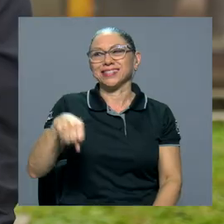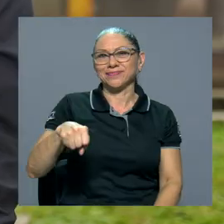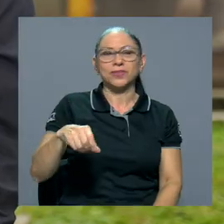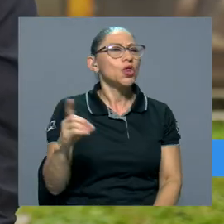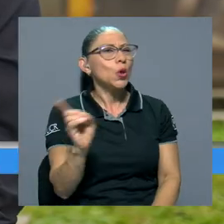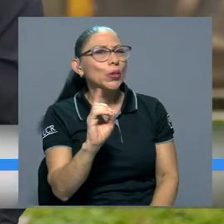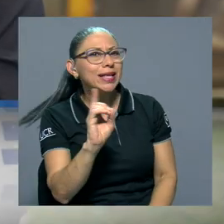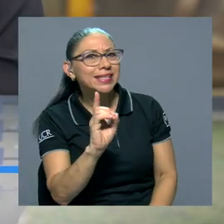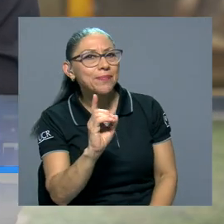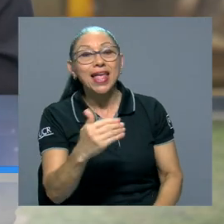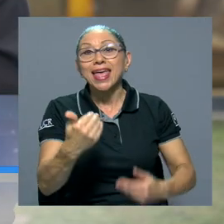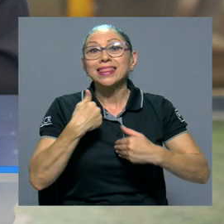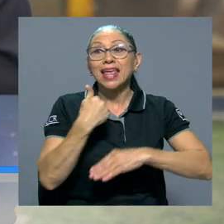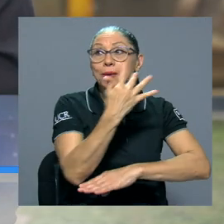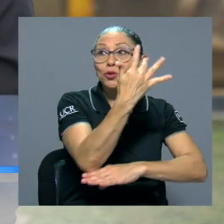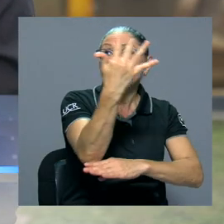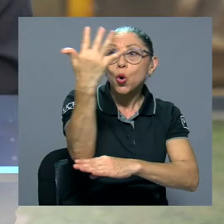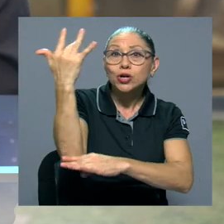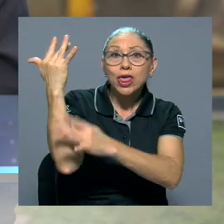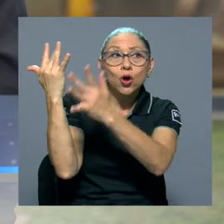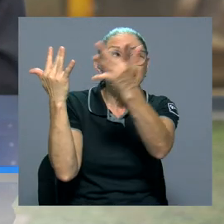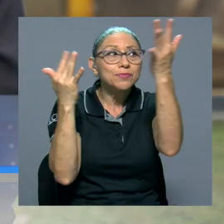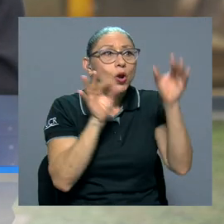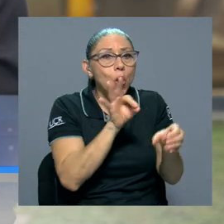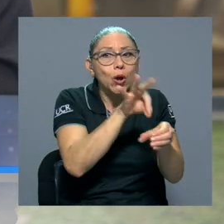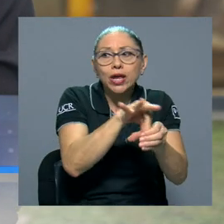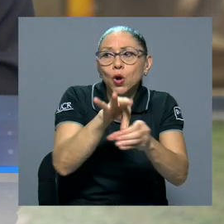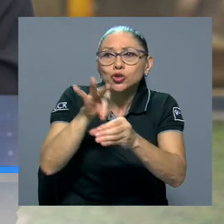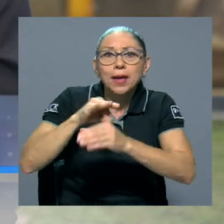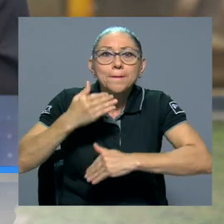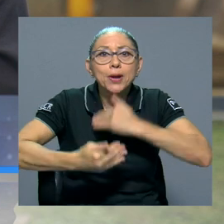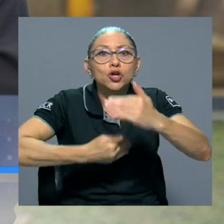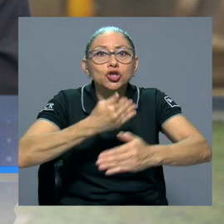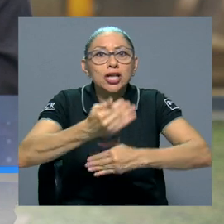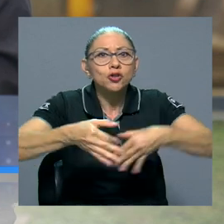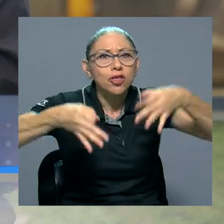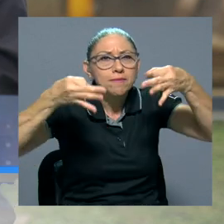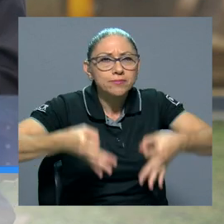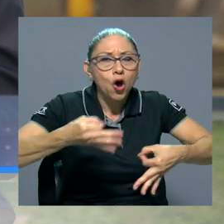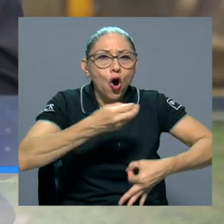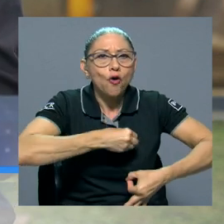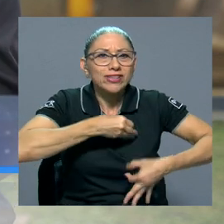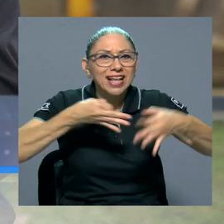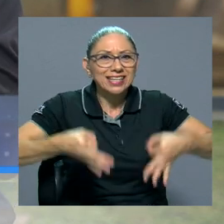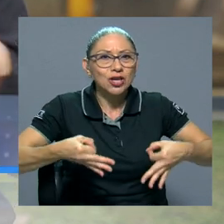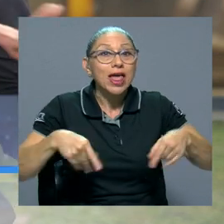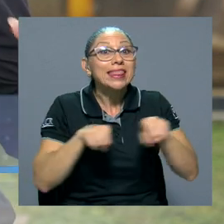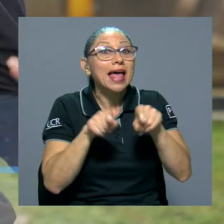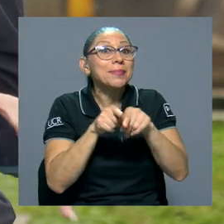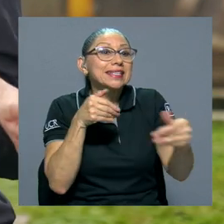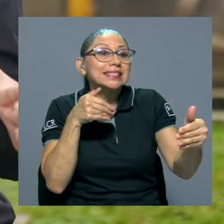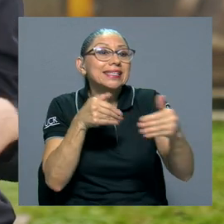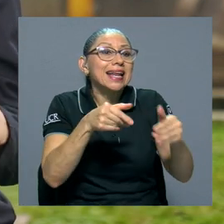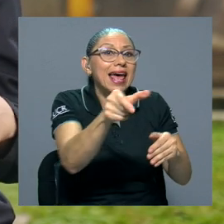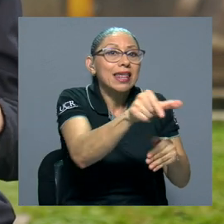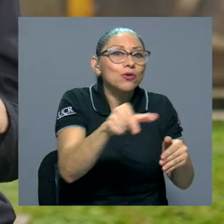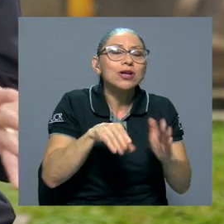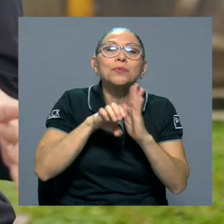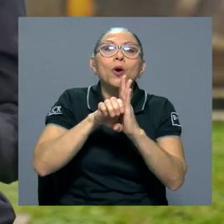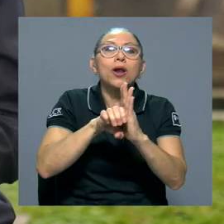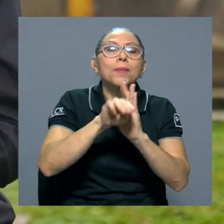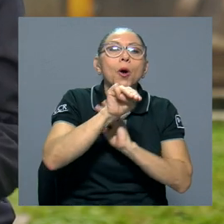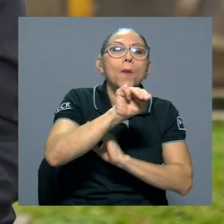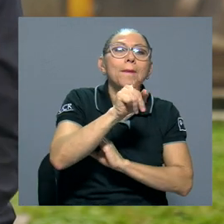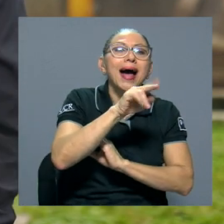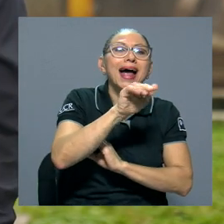¿Dónde están? Tenemos corredores biológicos en proceso de oficialización que también se hacen alrededor de cuencas, ¿verdad? De